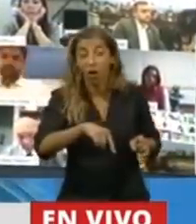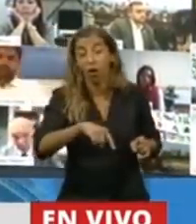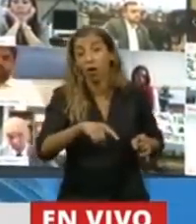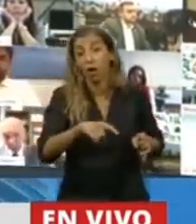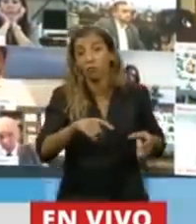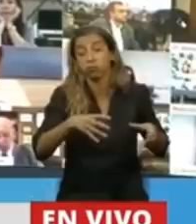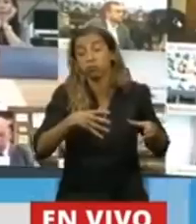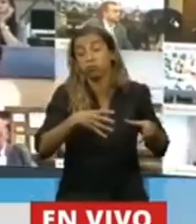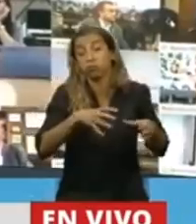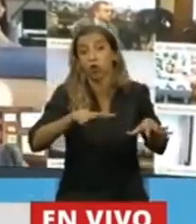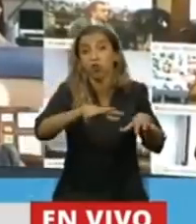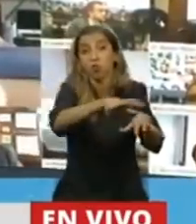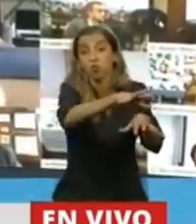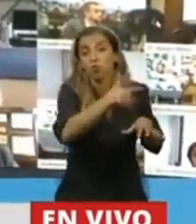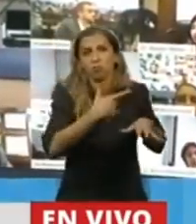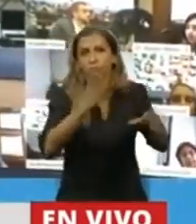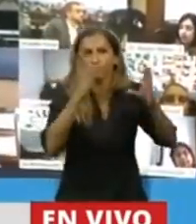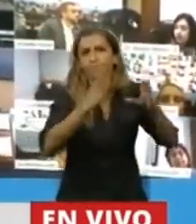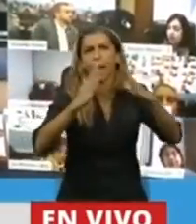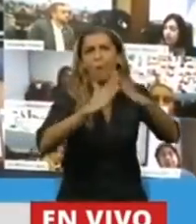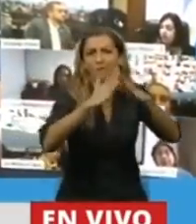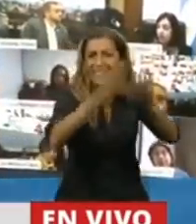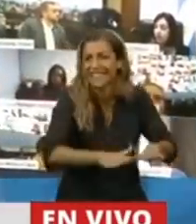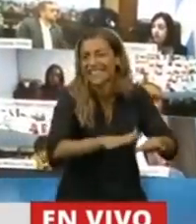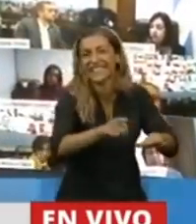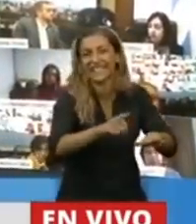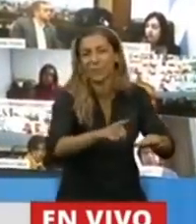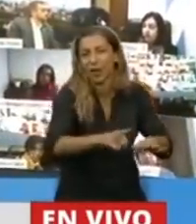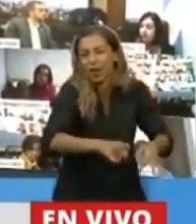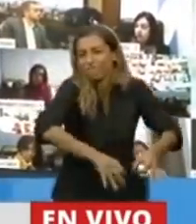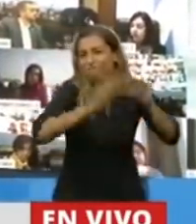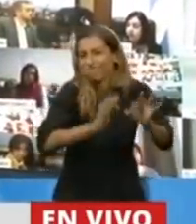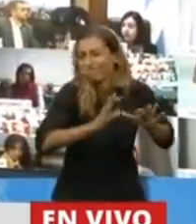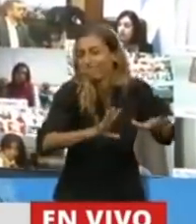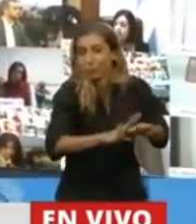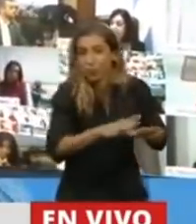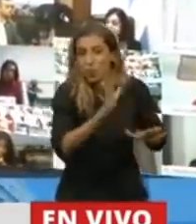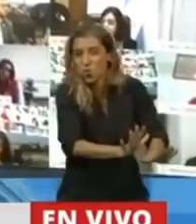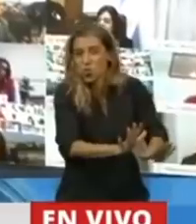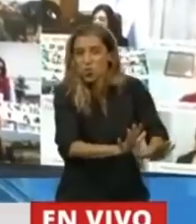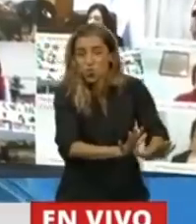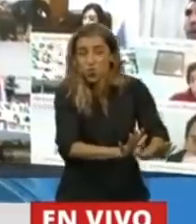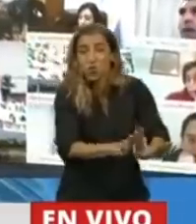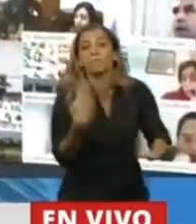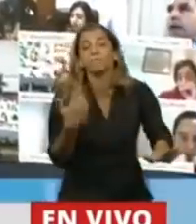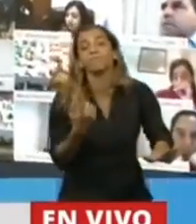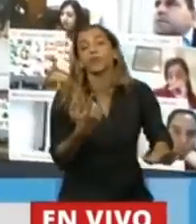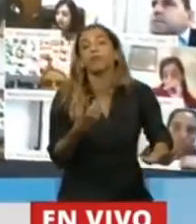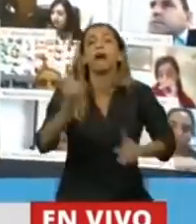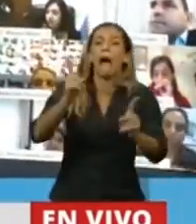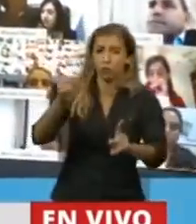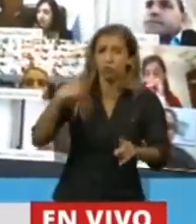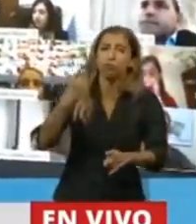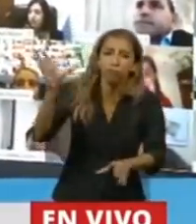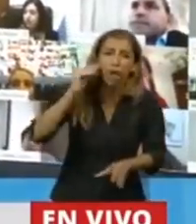cuarentena total. Y después vemos también dónde impacta esto. Miren, muchas veces dicen hay que abrir la economía, que abrir la economía.